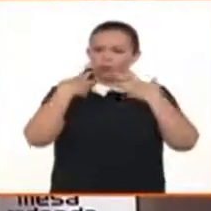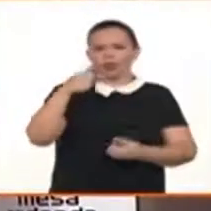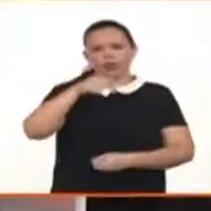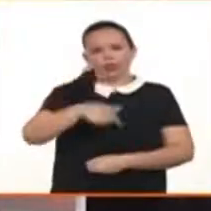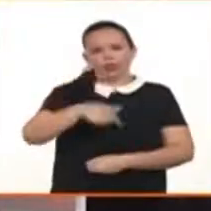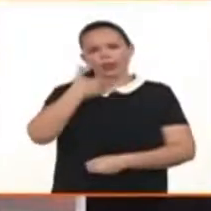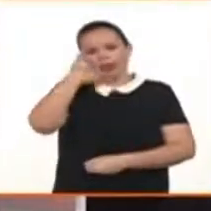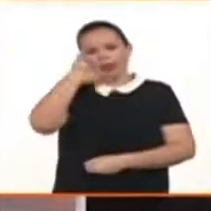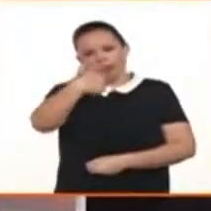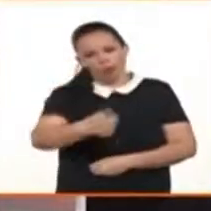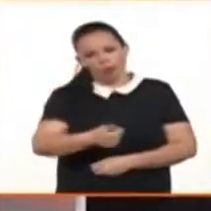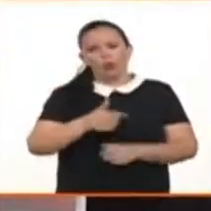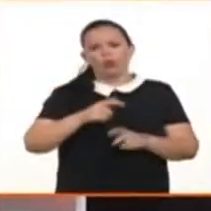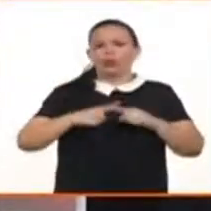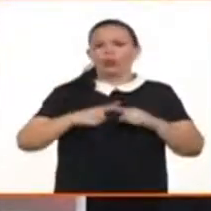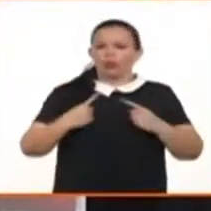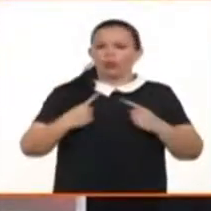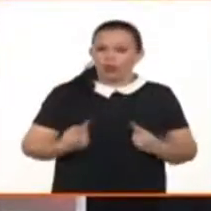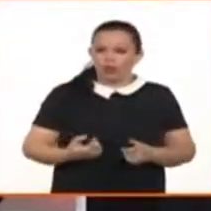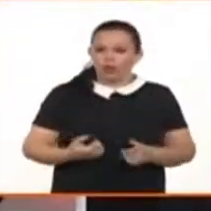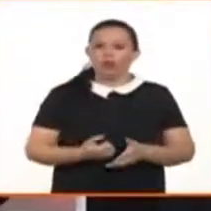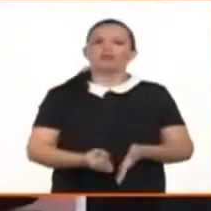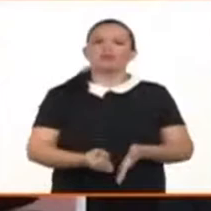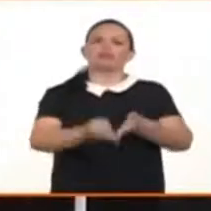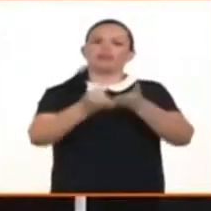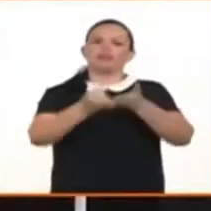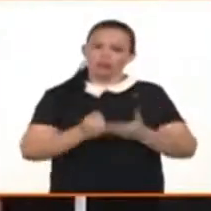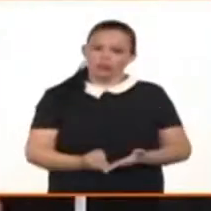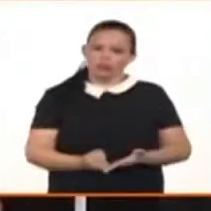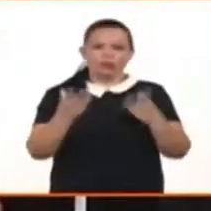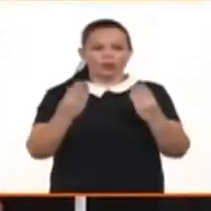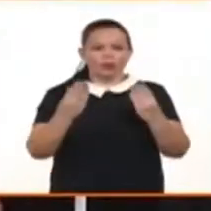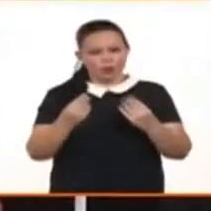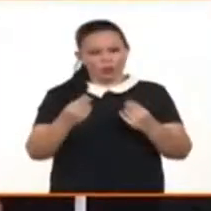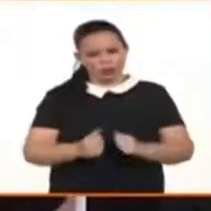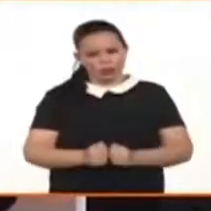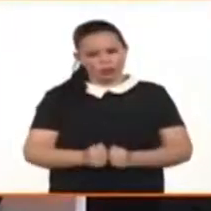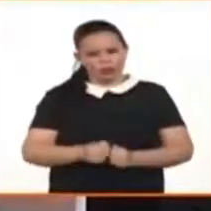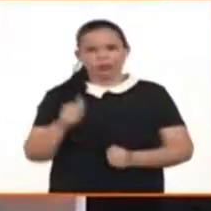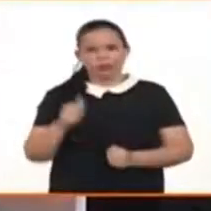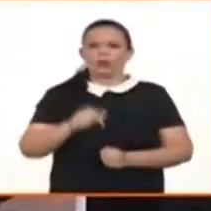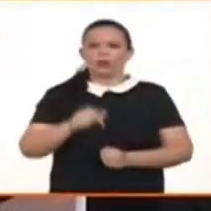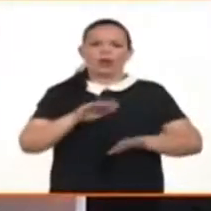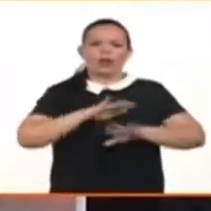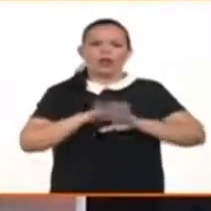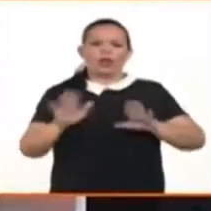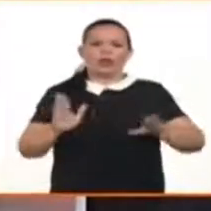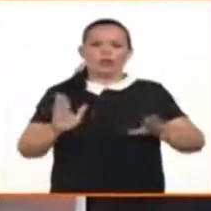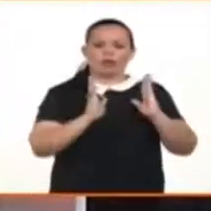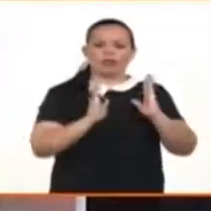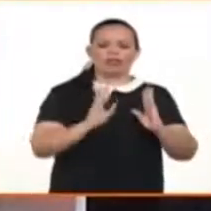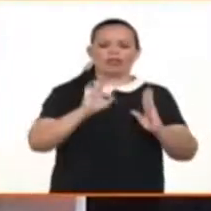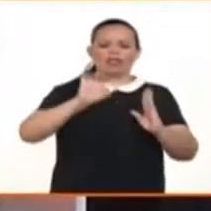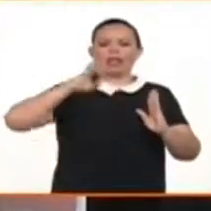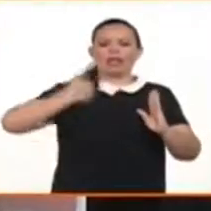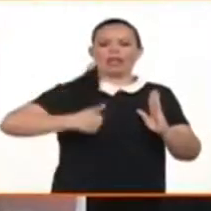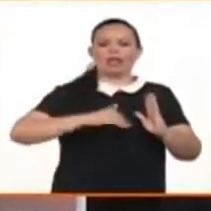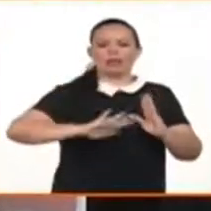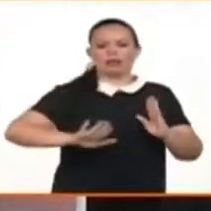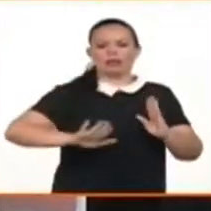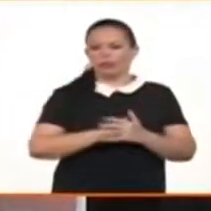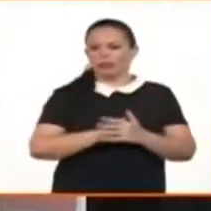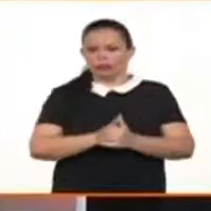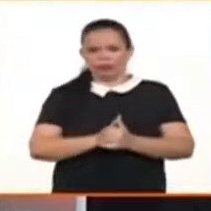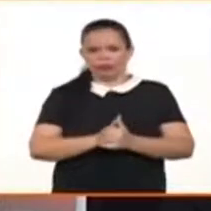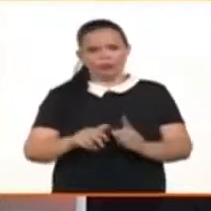todo por los efectos que genera. No nos hemos quedado solo en un pronunciamiento ético, sino que estamos irrumpiendo a consecuencias